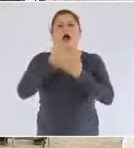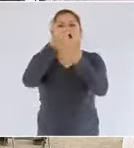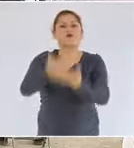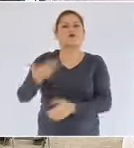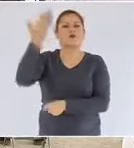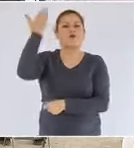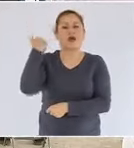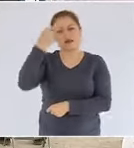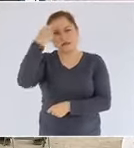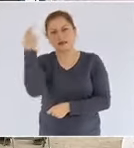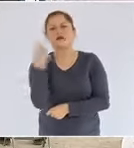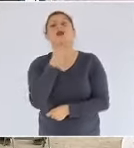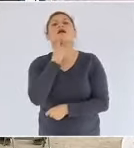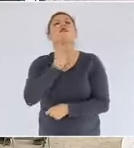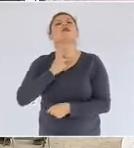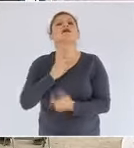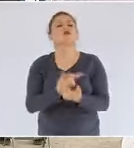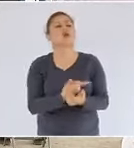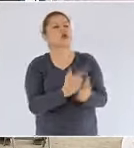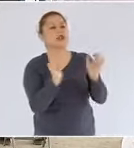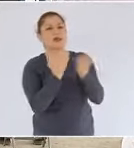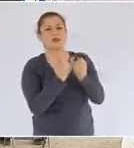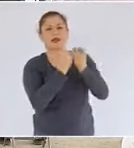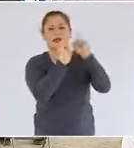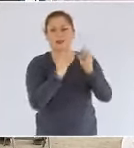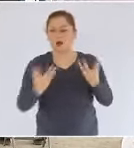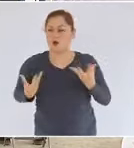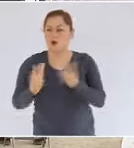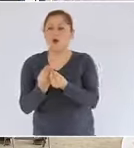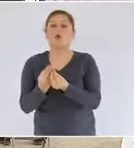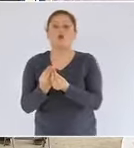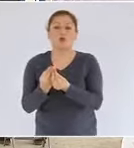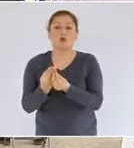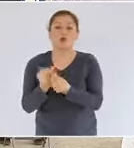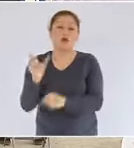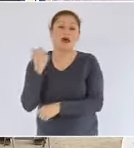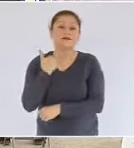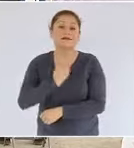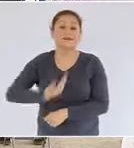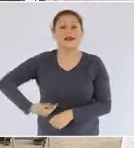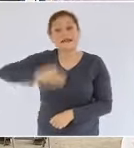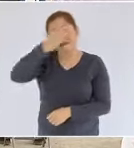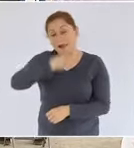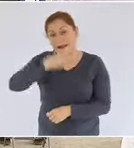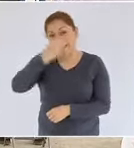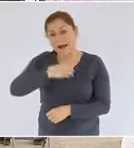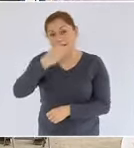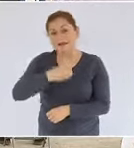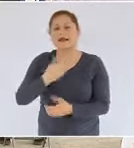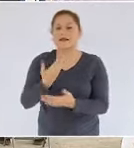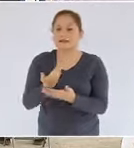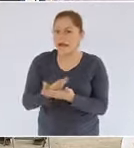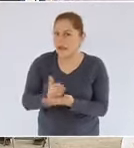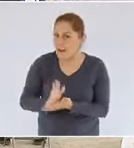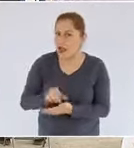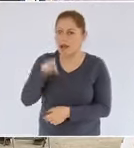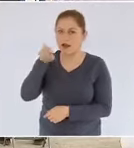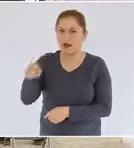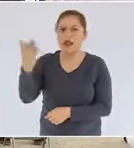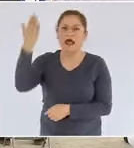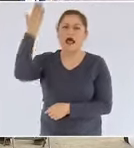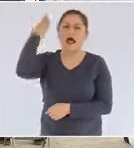petrolera al lado del General Lázaro Cárdenas y que además fue dos veces gobernador de Tabasco.